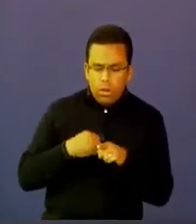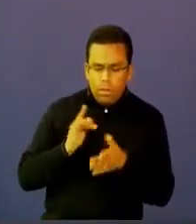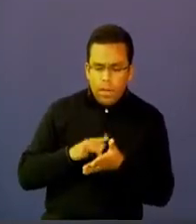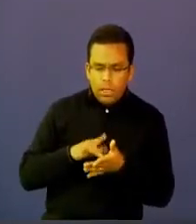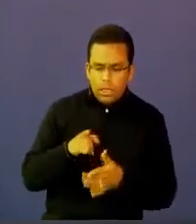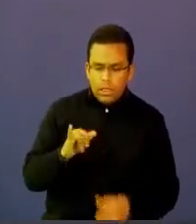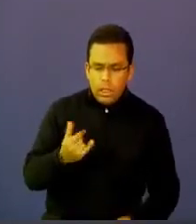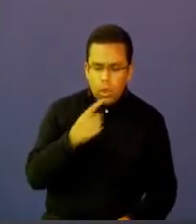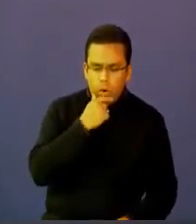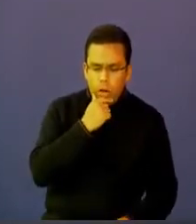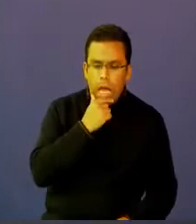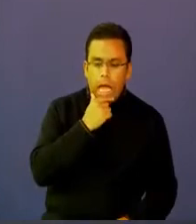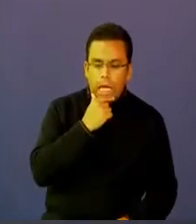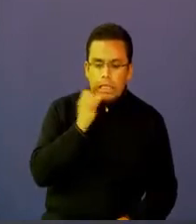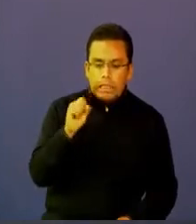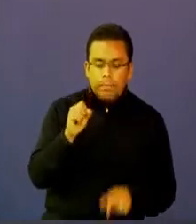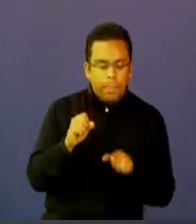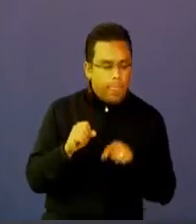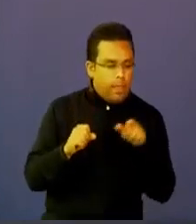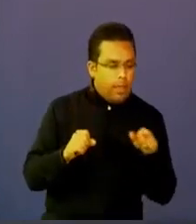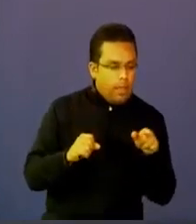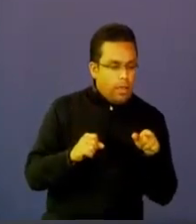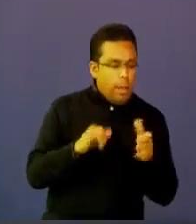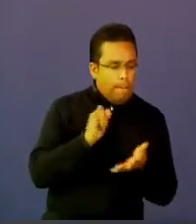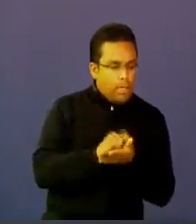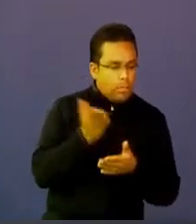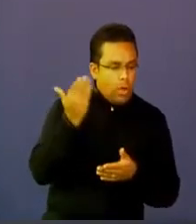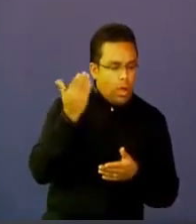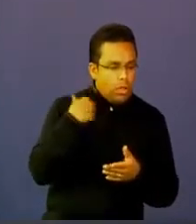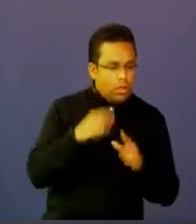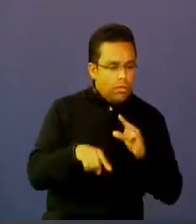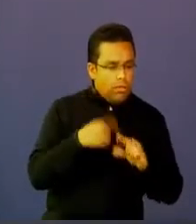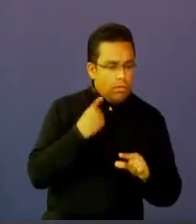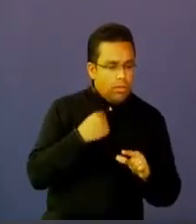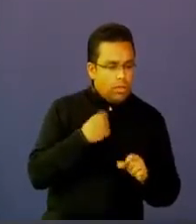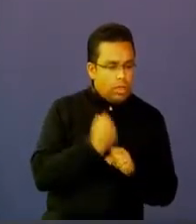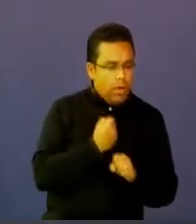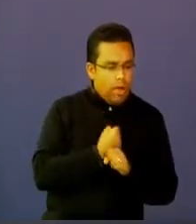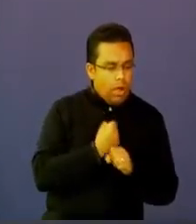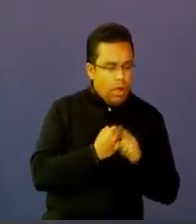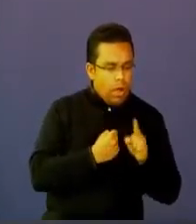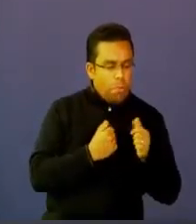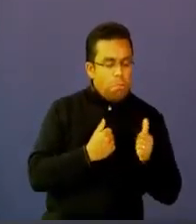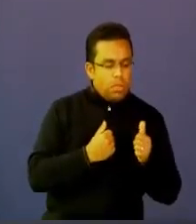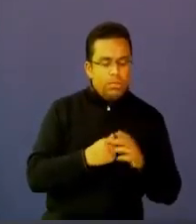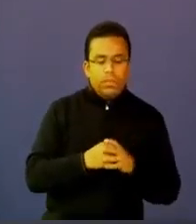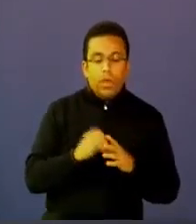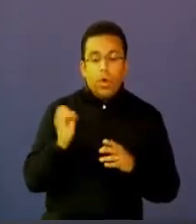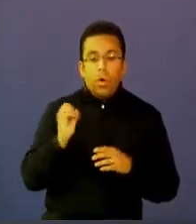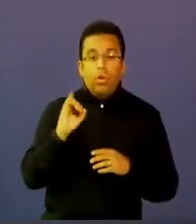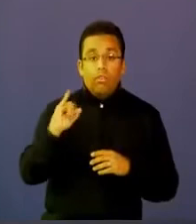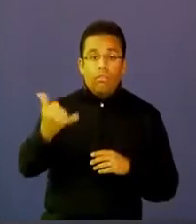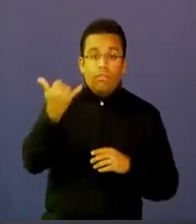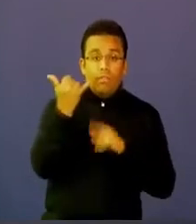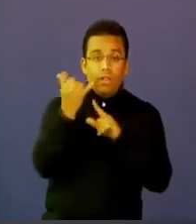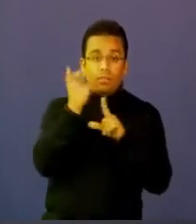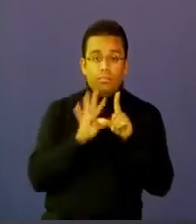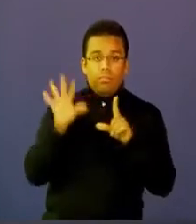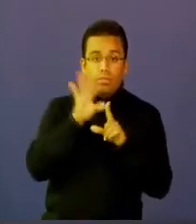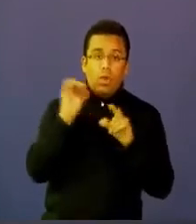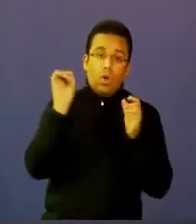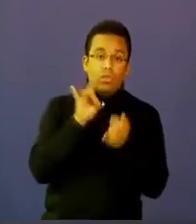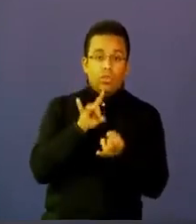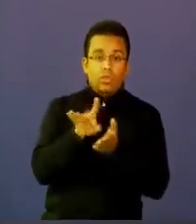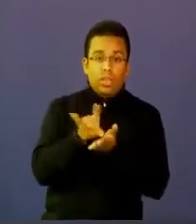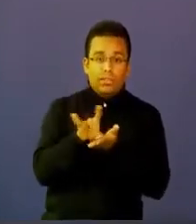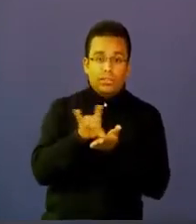o es el mismo estudiante que está participando en la comunidad o con el que me estoy enfrentando en una teleconferencia o a través de un chat.